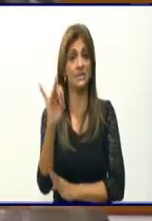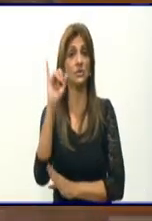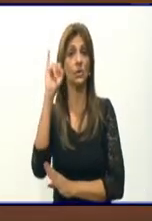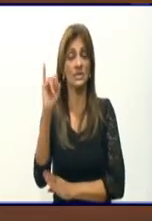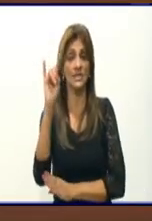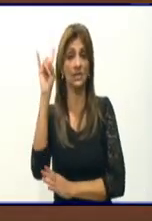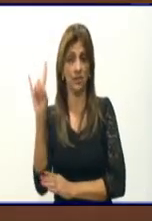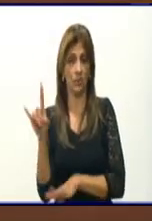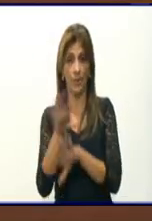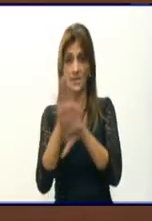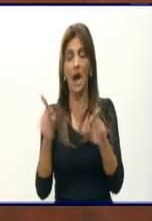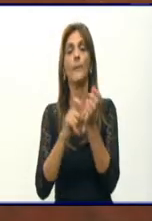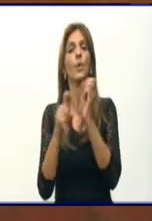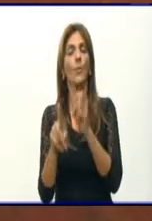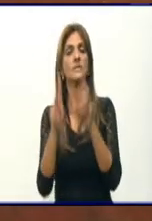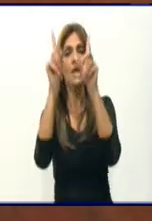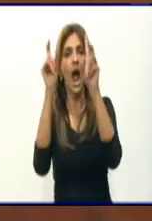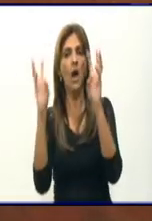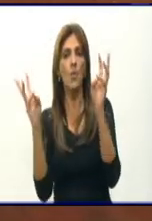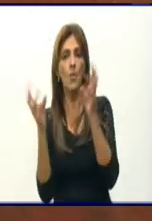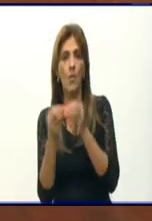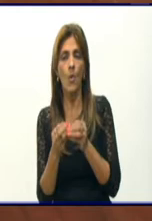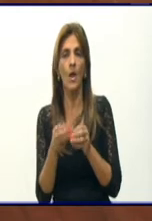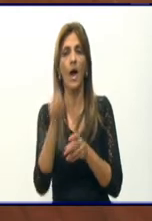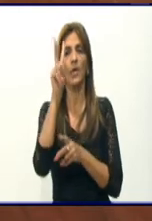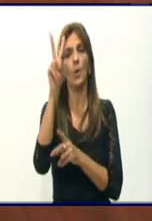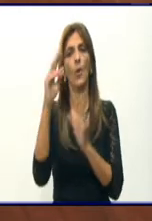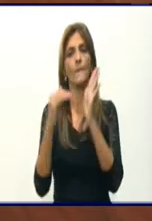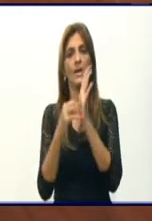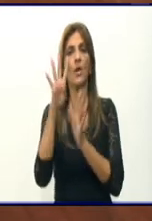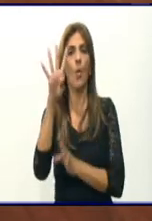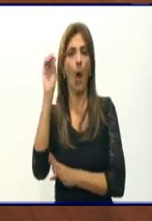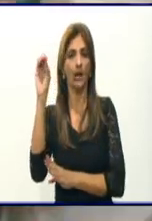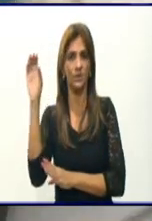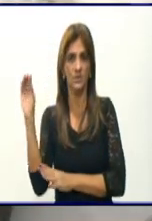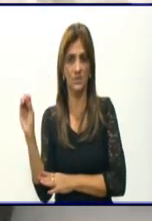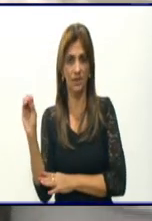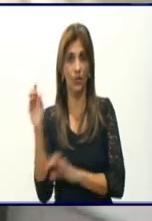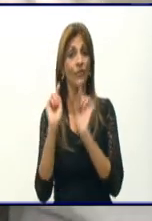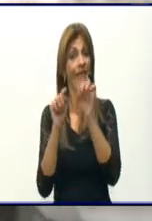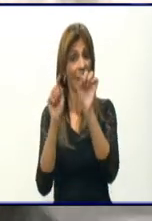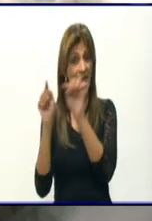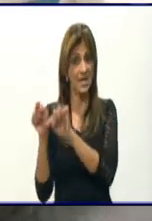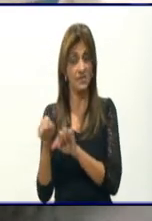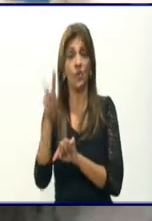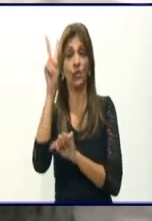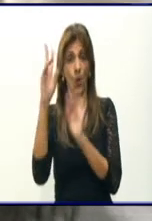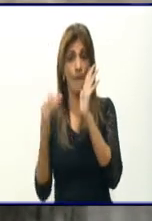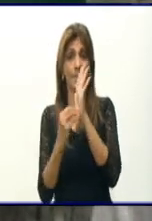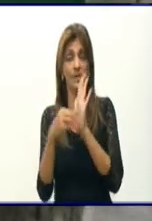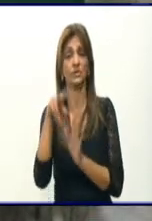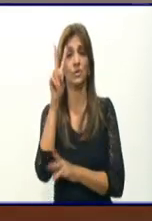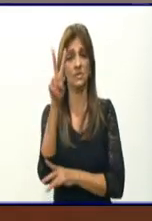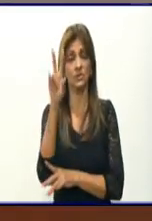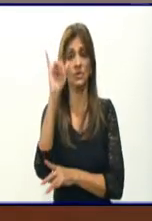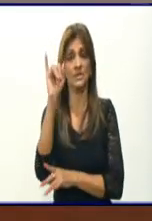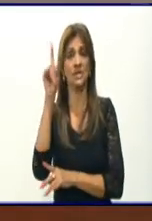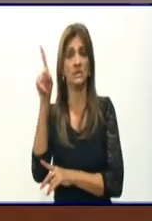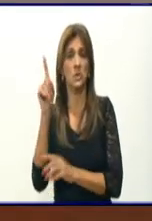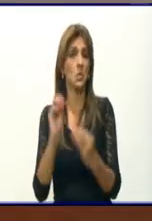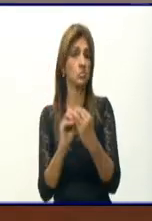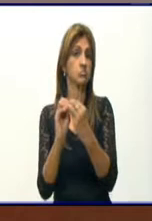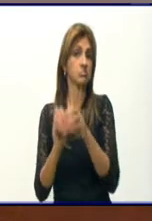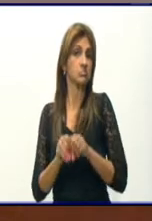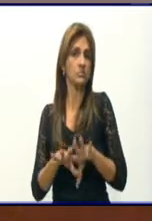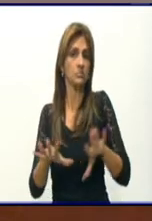provincia acumula ya un total de casos confirmados de 2.400, de ellos 2.261 autóctonos y